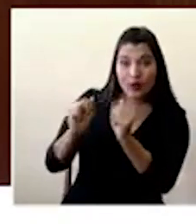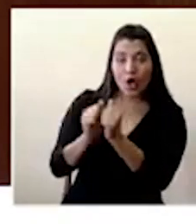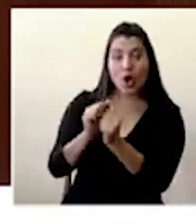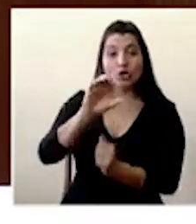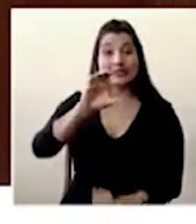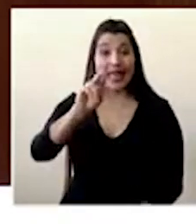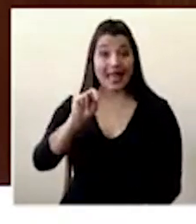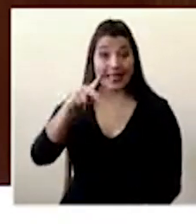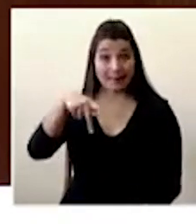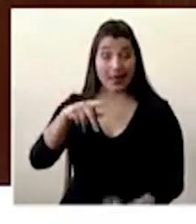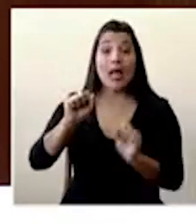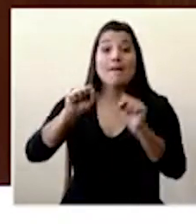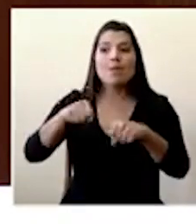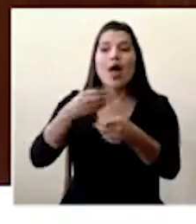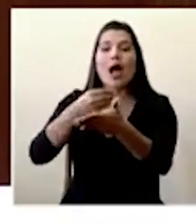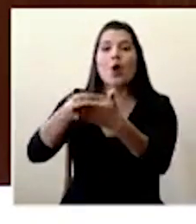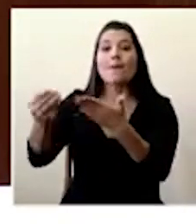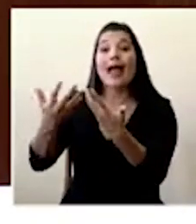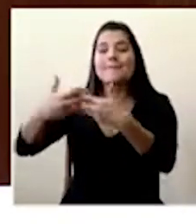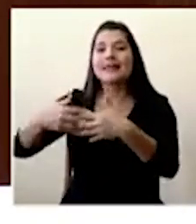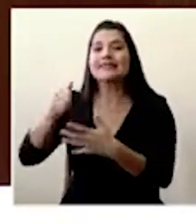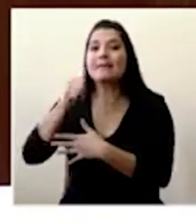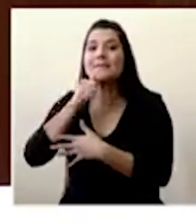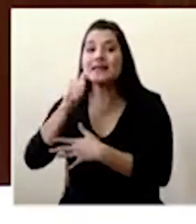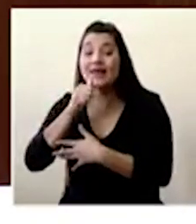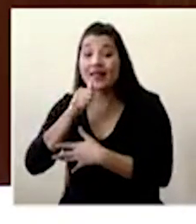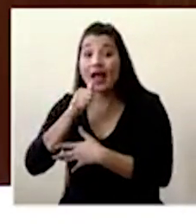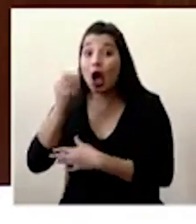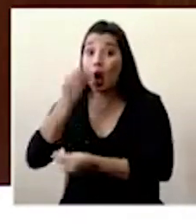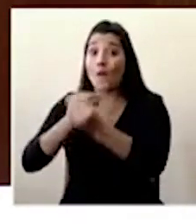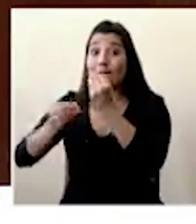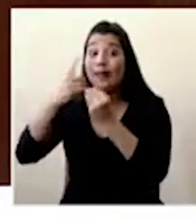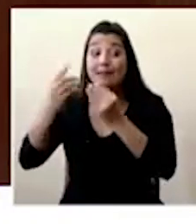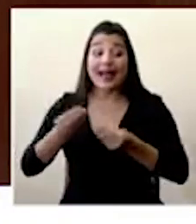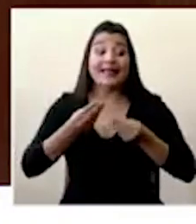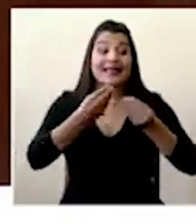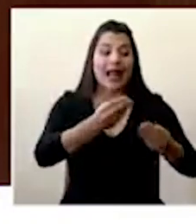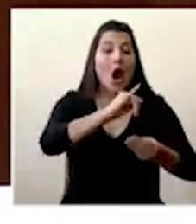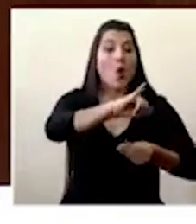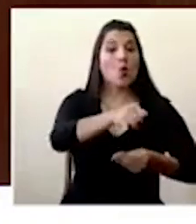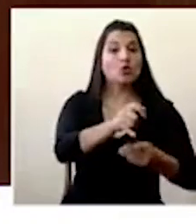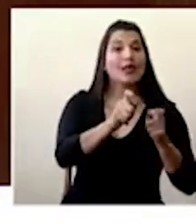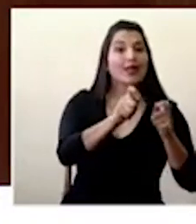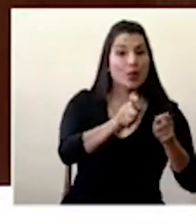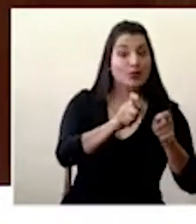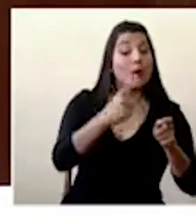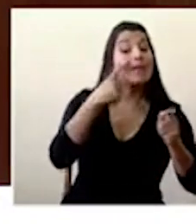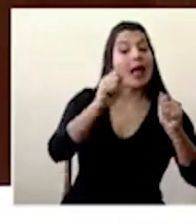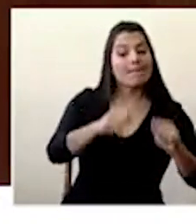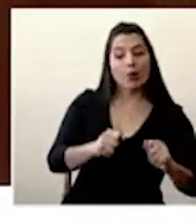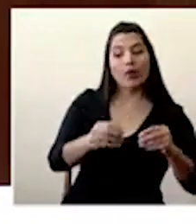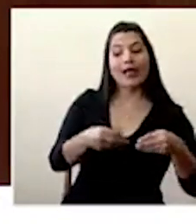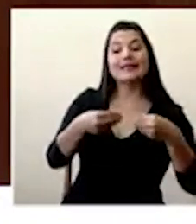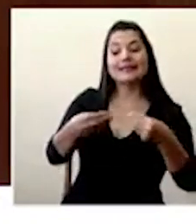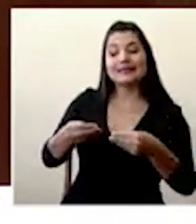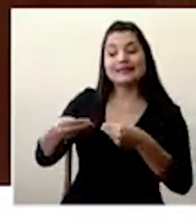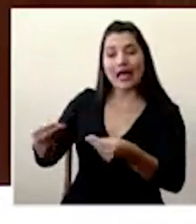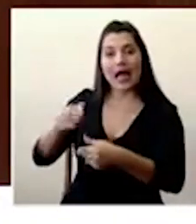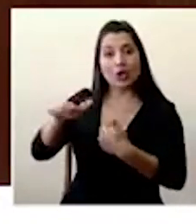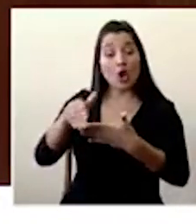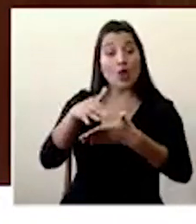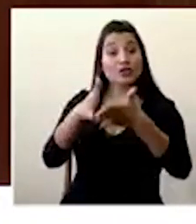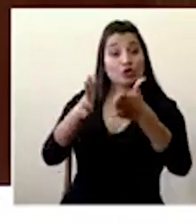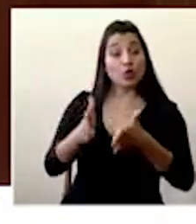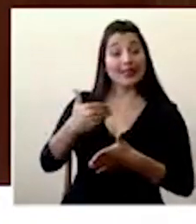sufrir estas necesidades de las juntas de educación para hacer la entrega a todos los beneficiarios del servicio de comedor